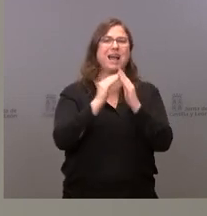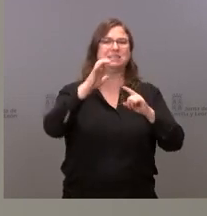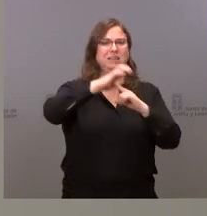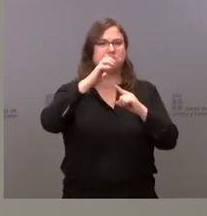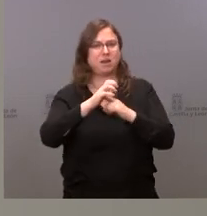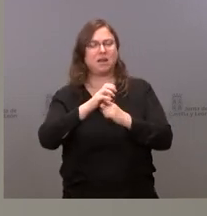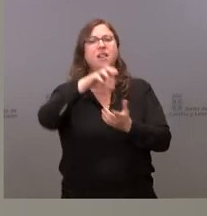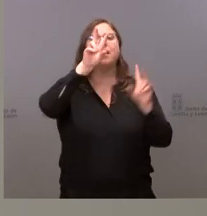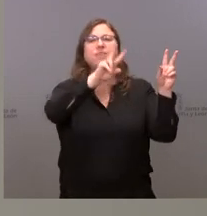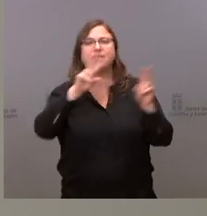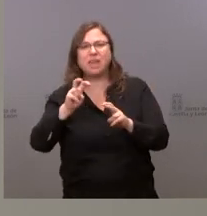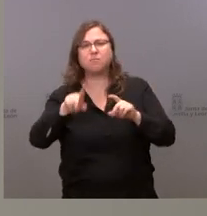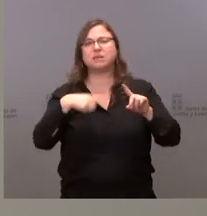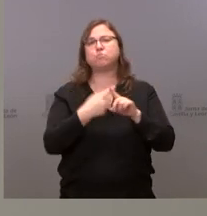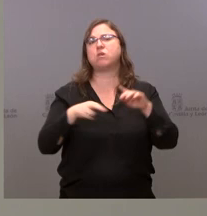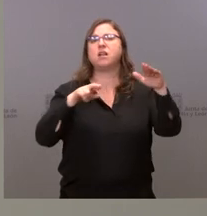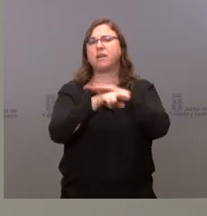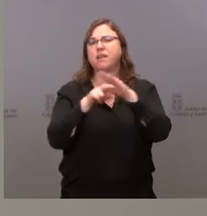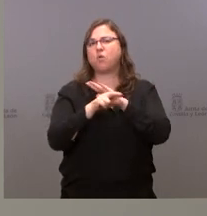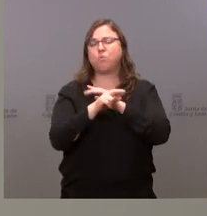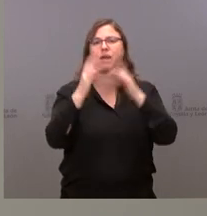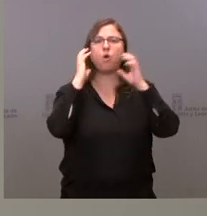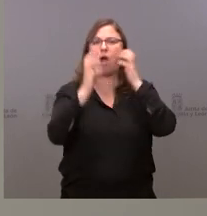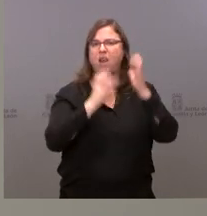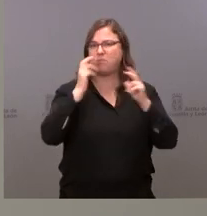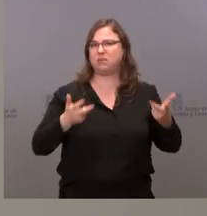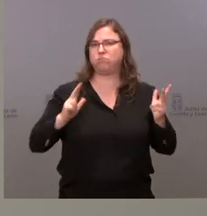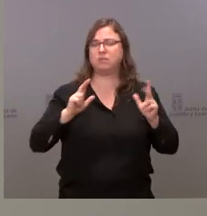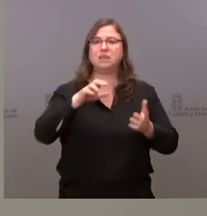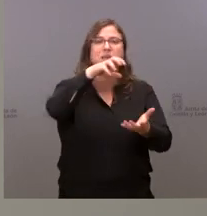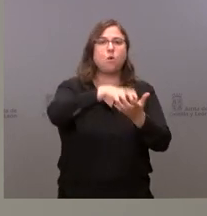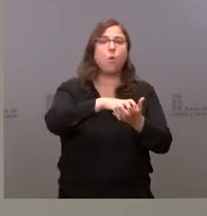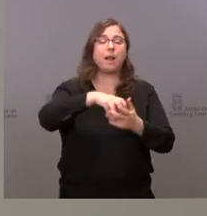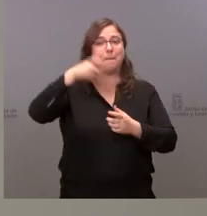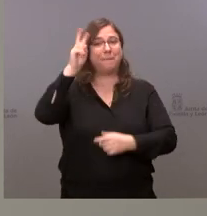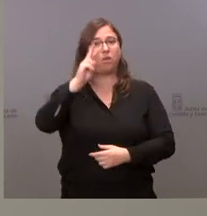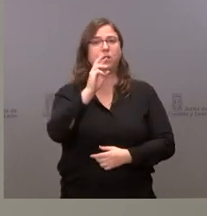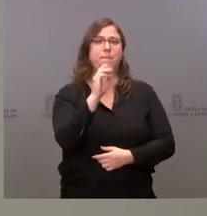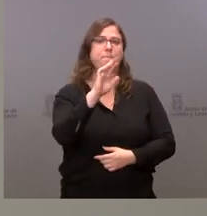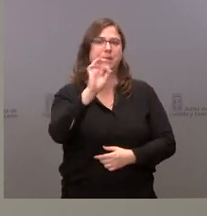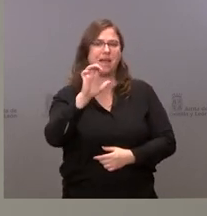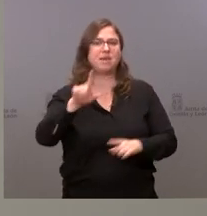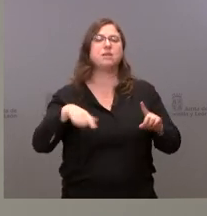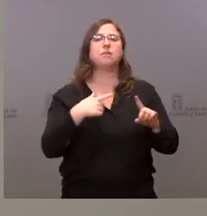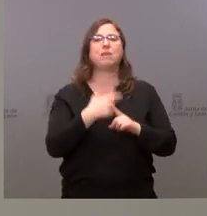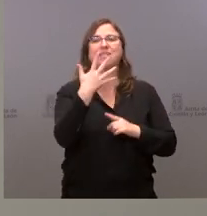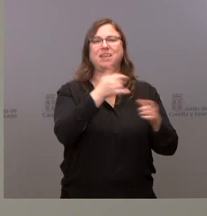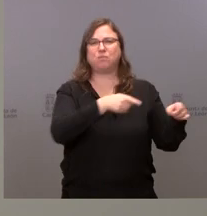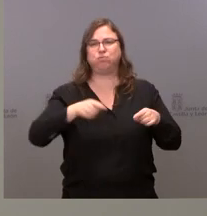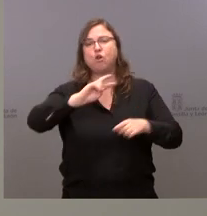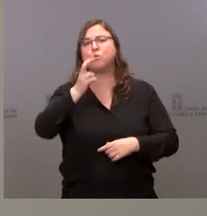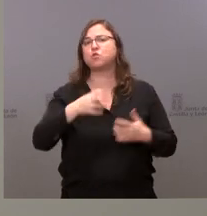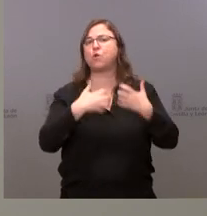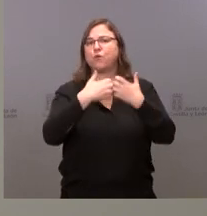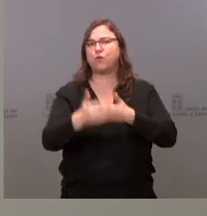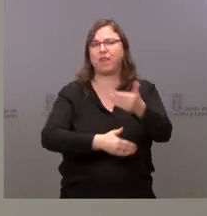cinco centros temáticos, tres centros de recuperación y recepción de animales silvestres, el complejo del PRAE en Valladolid y cinco aulas del río, así como el funcionamiento de la